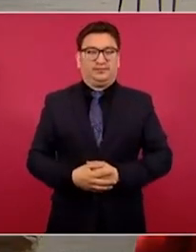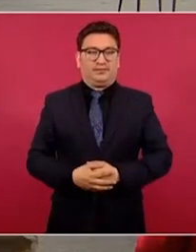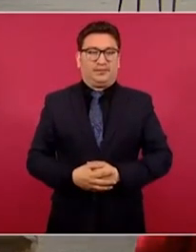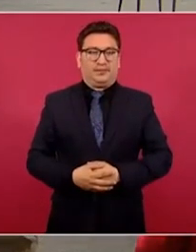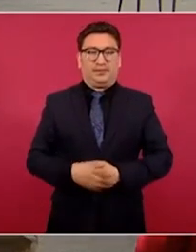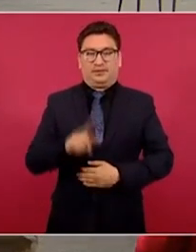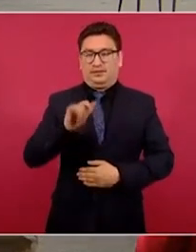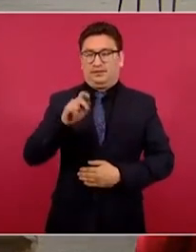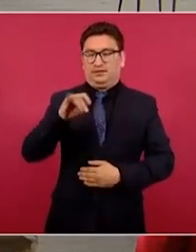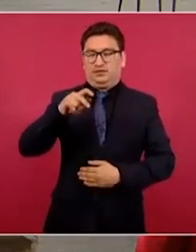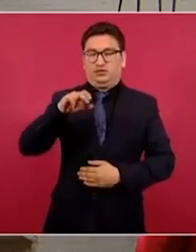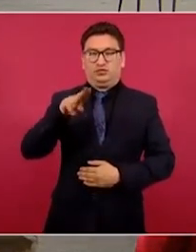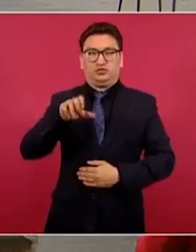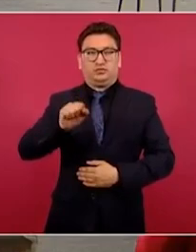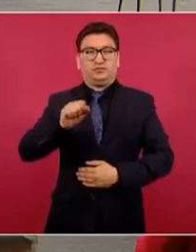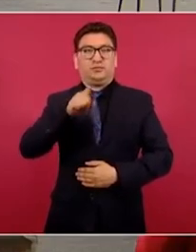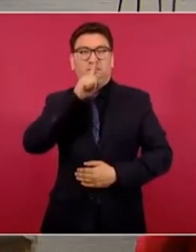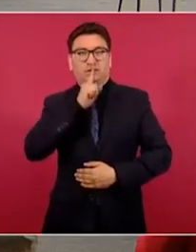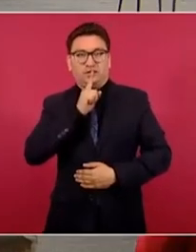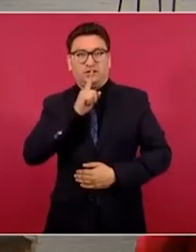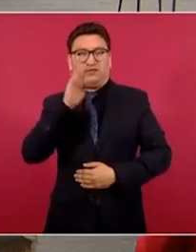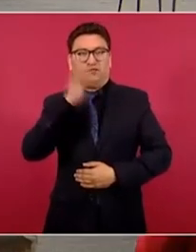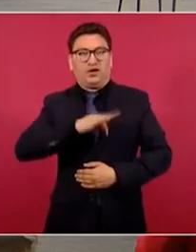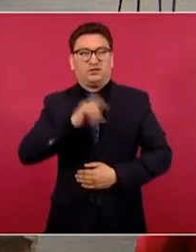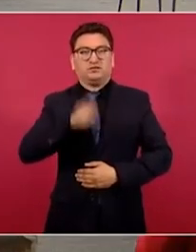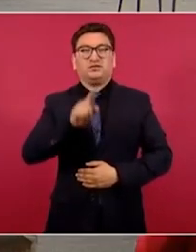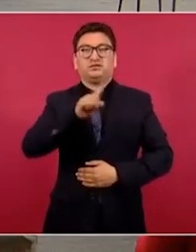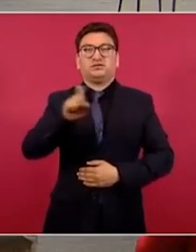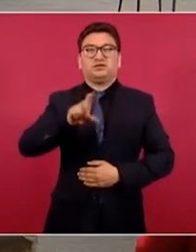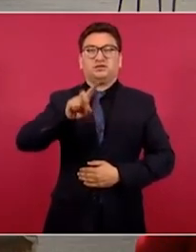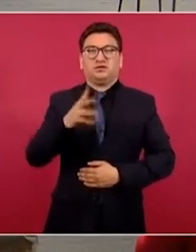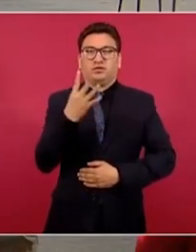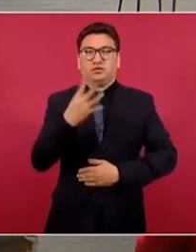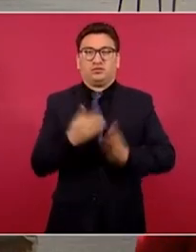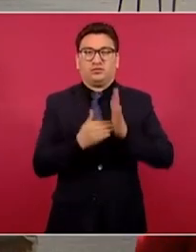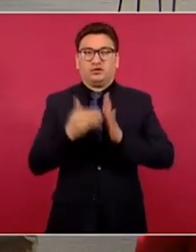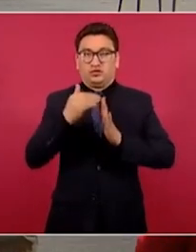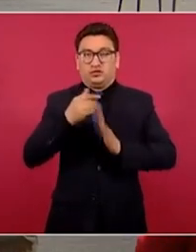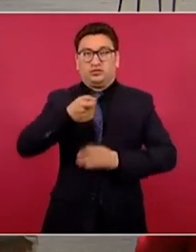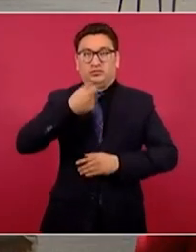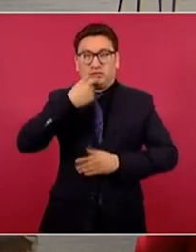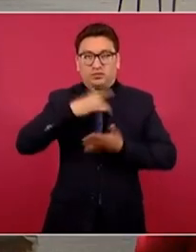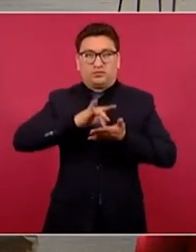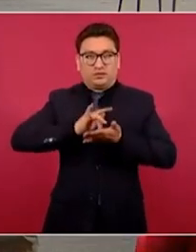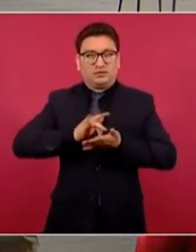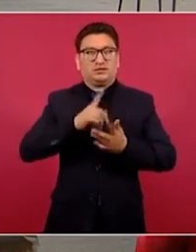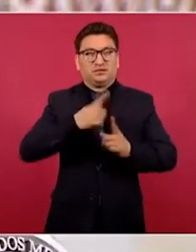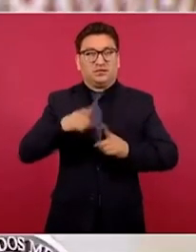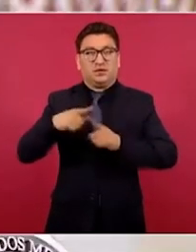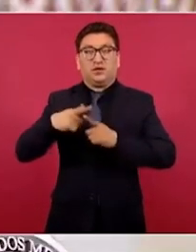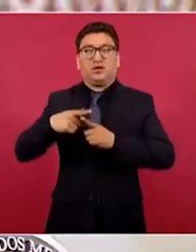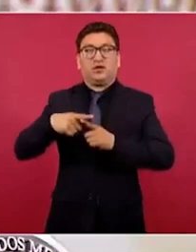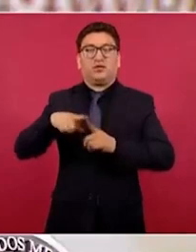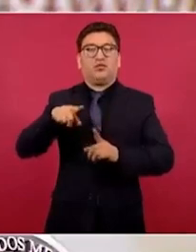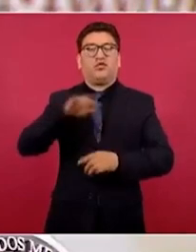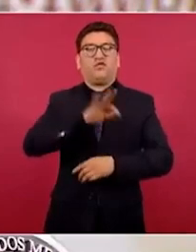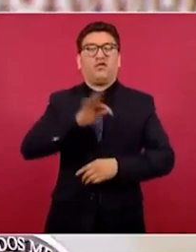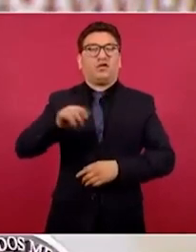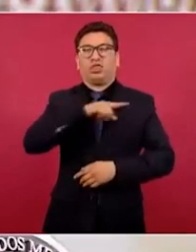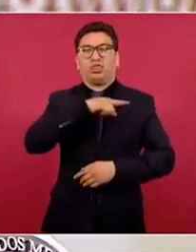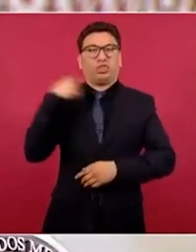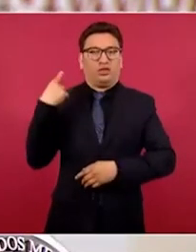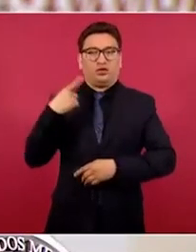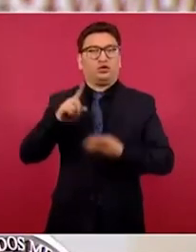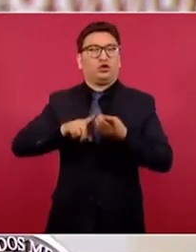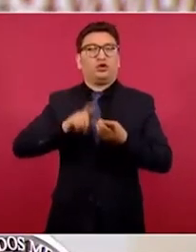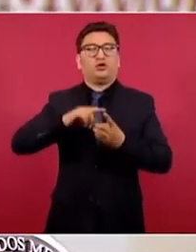Latinus miente, falso que 134 millones de medicinas caducaron en bodegas